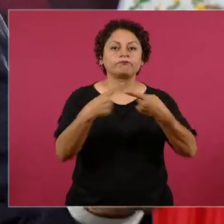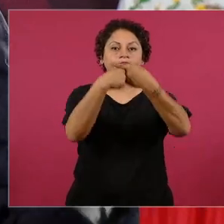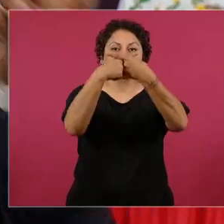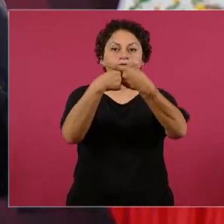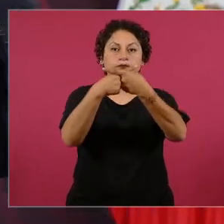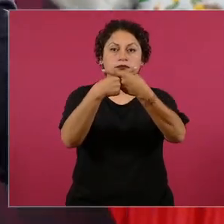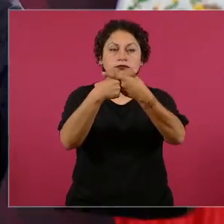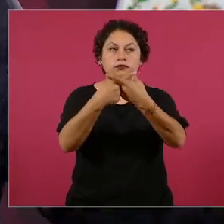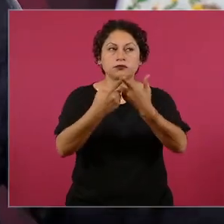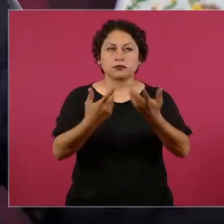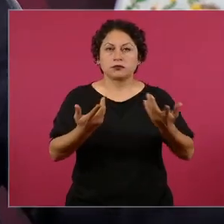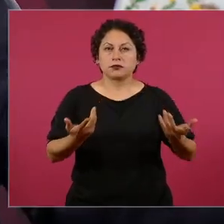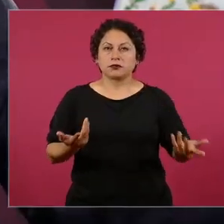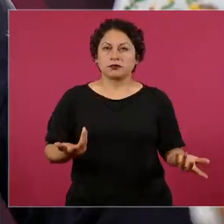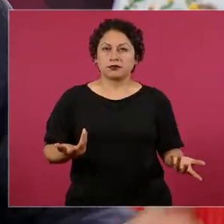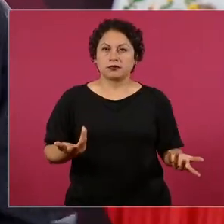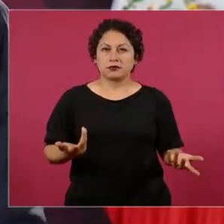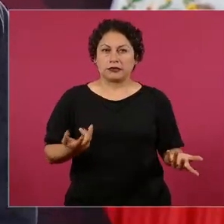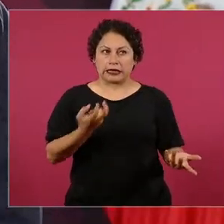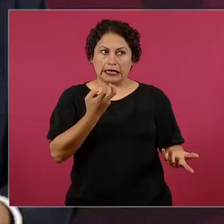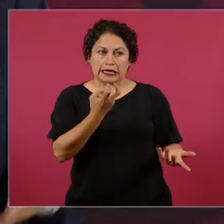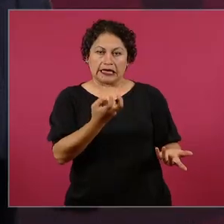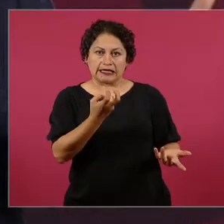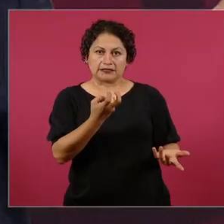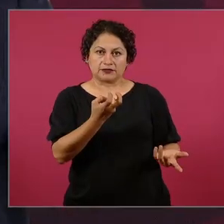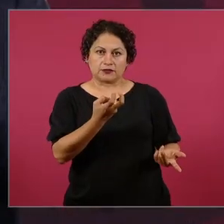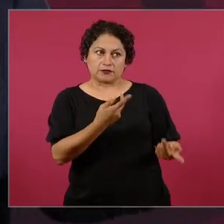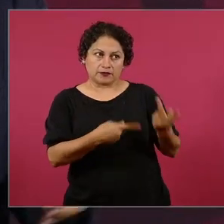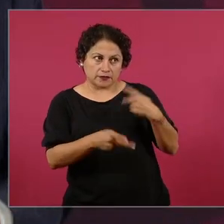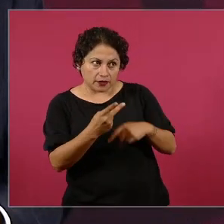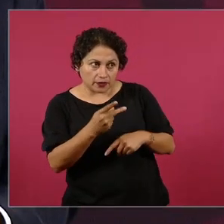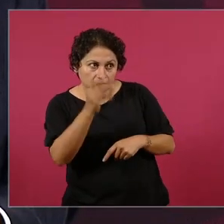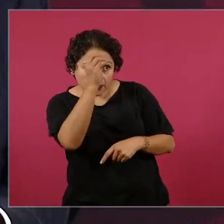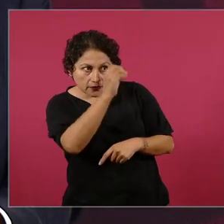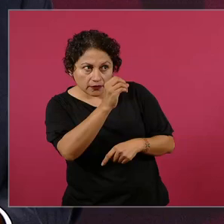complica malas cosas dice qué vergüenza